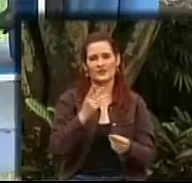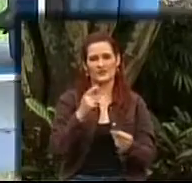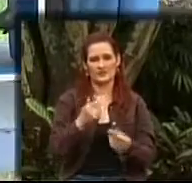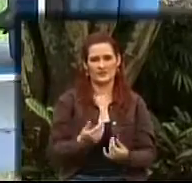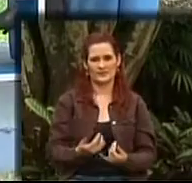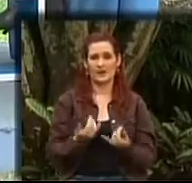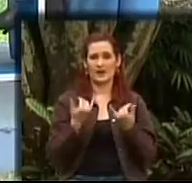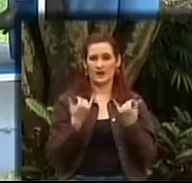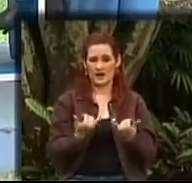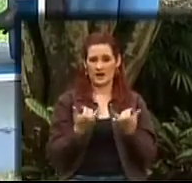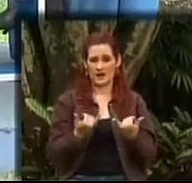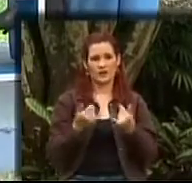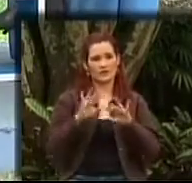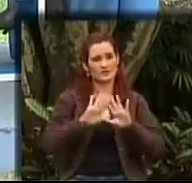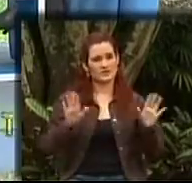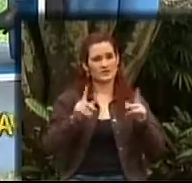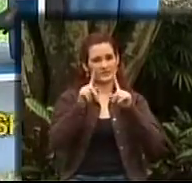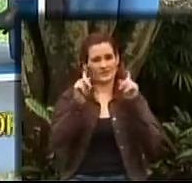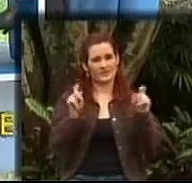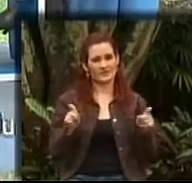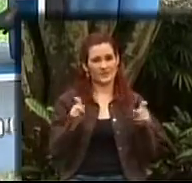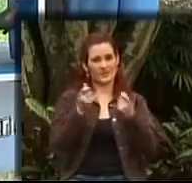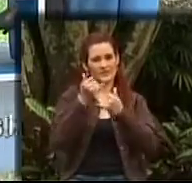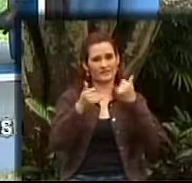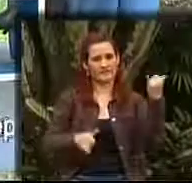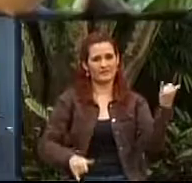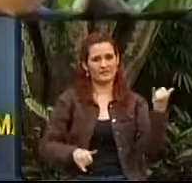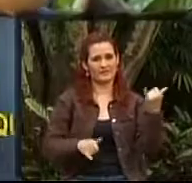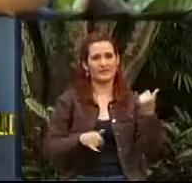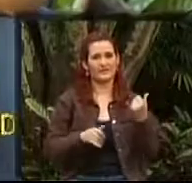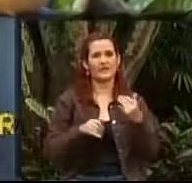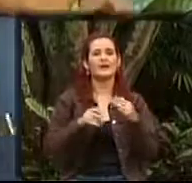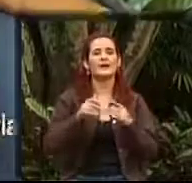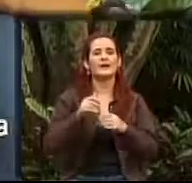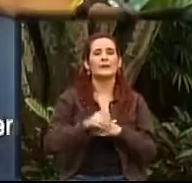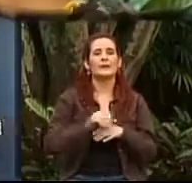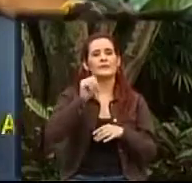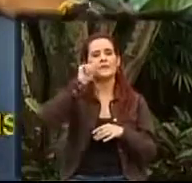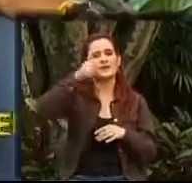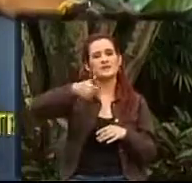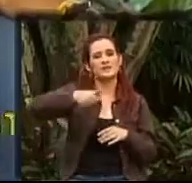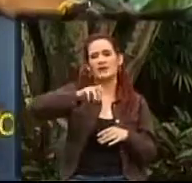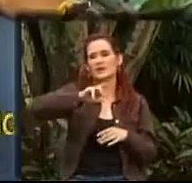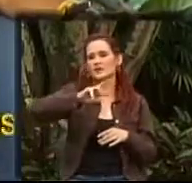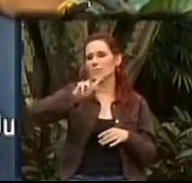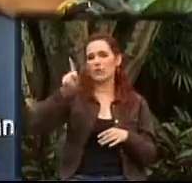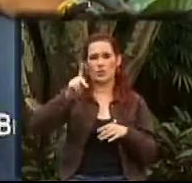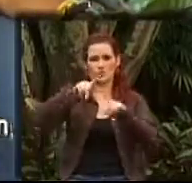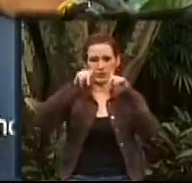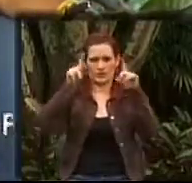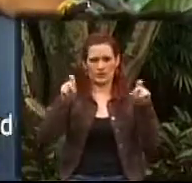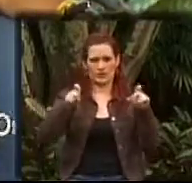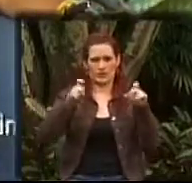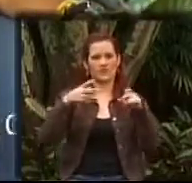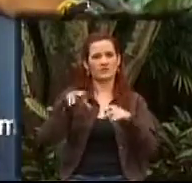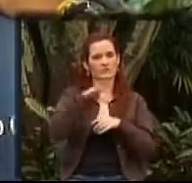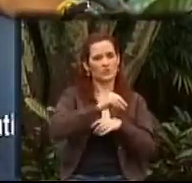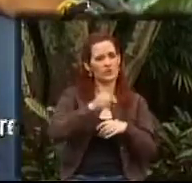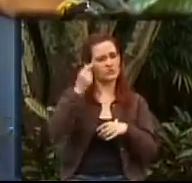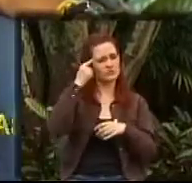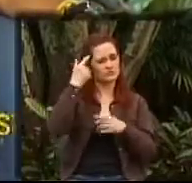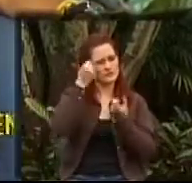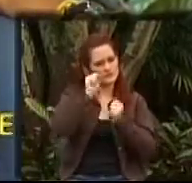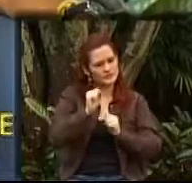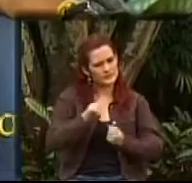terminamos por hoy el programa y también este ciclo de discapacidad. Mañana, doctora Beatriz, un tema que nos preocupa como Secretaría de